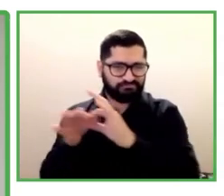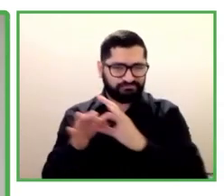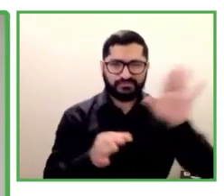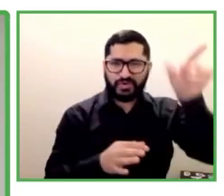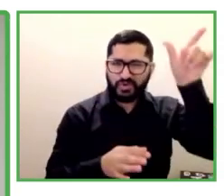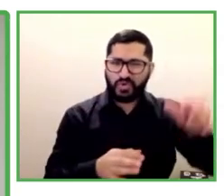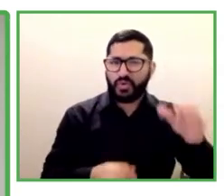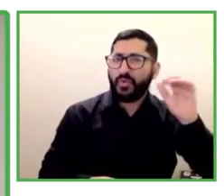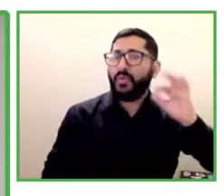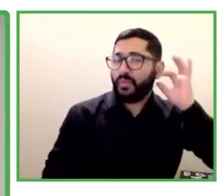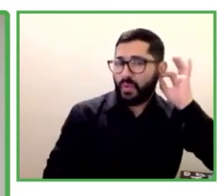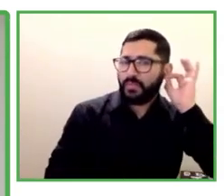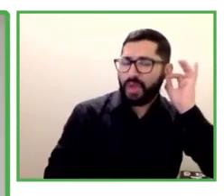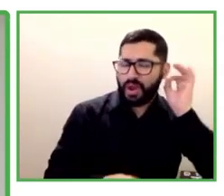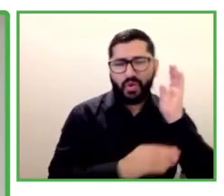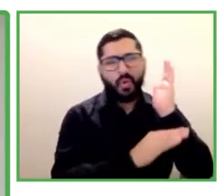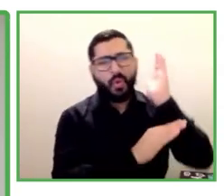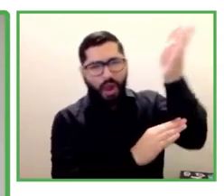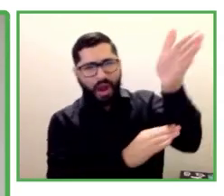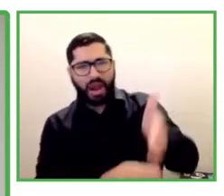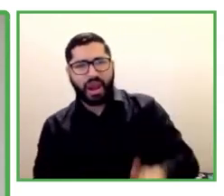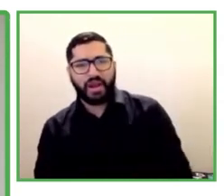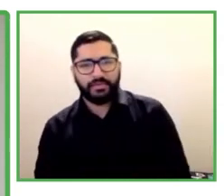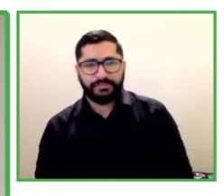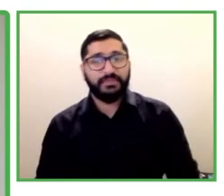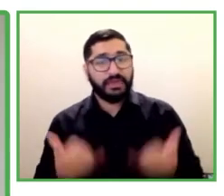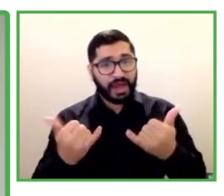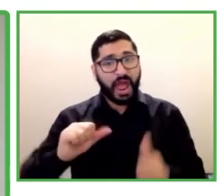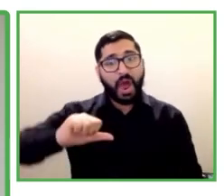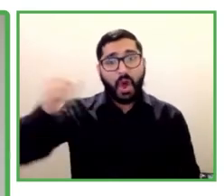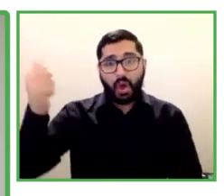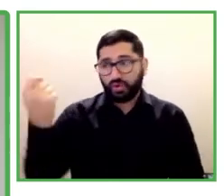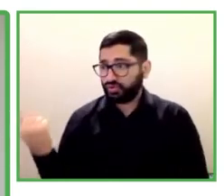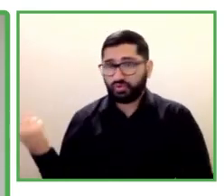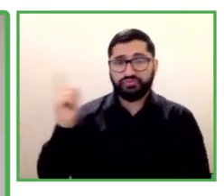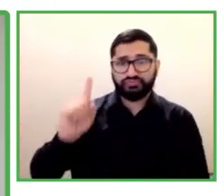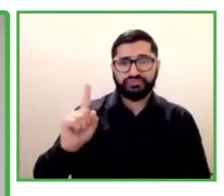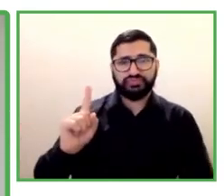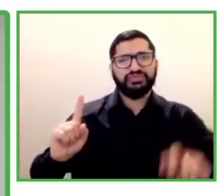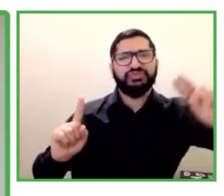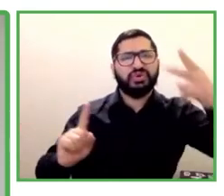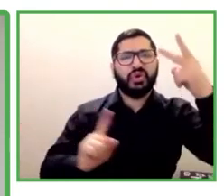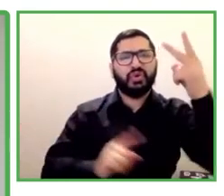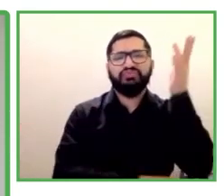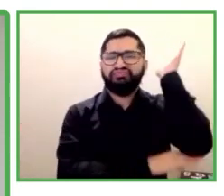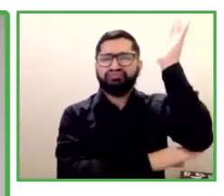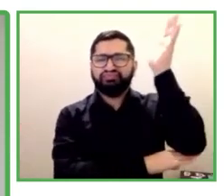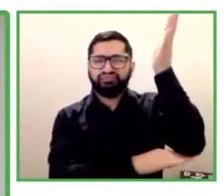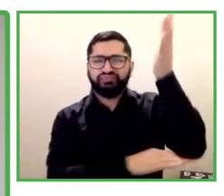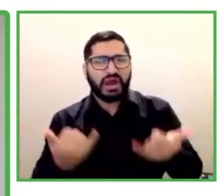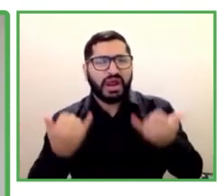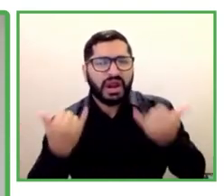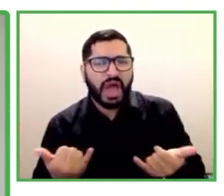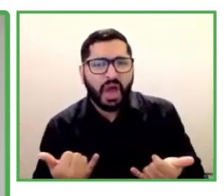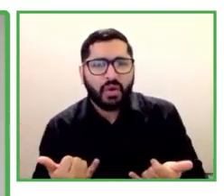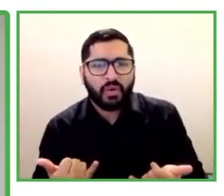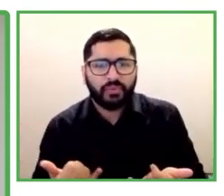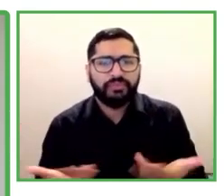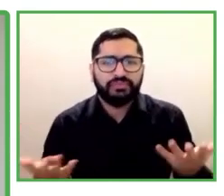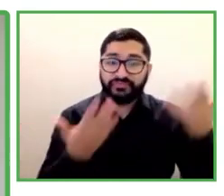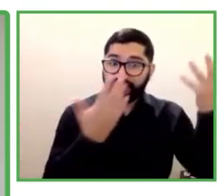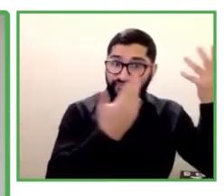Ahora déjenme presentarles a nuestro segundo orador de hoy. Pasamos de los Emiratos Árabes Unidos a Brasil,